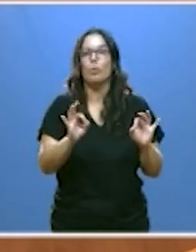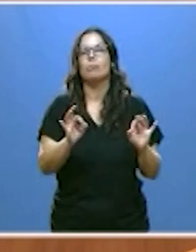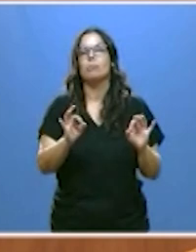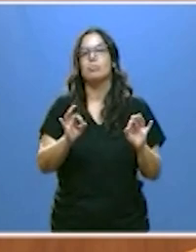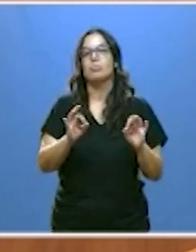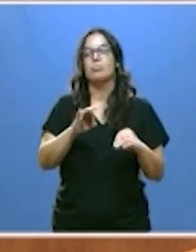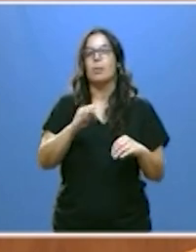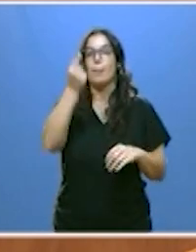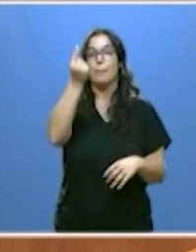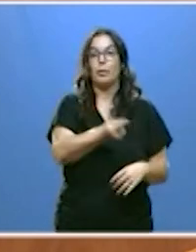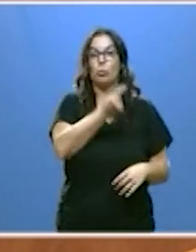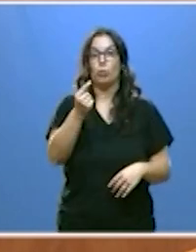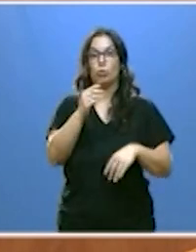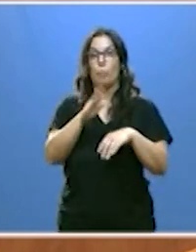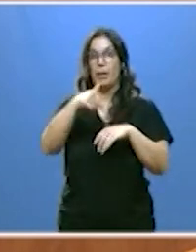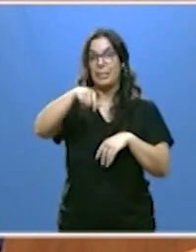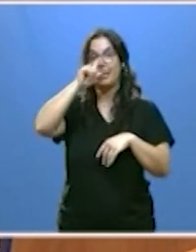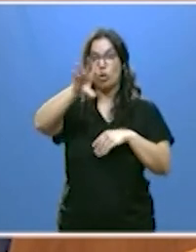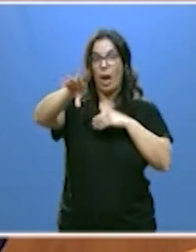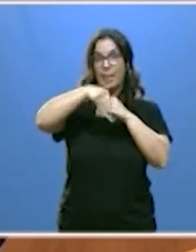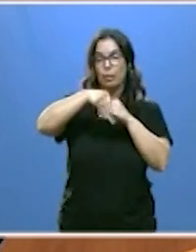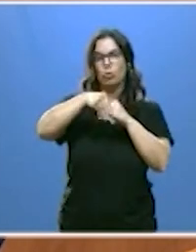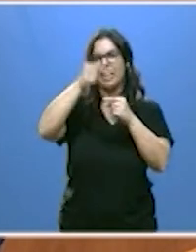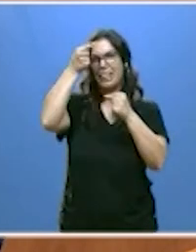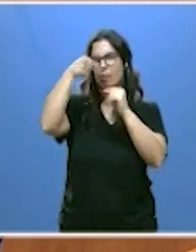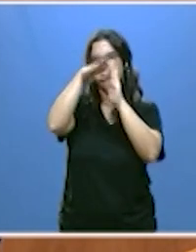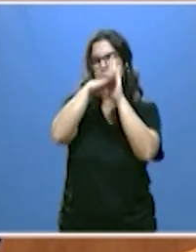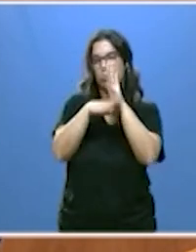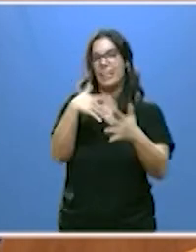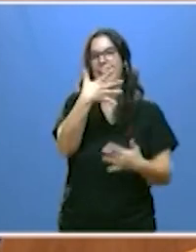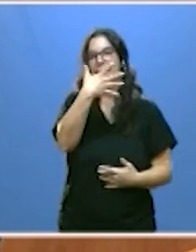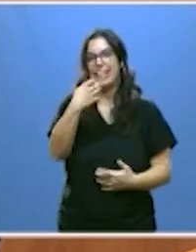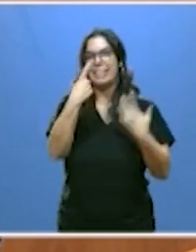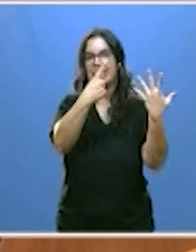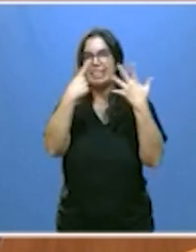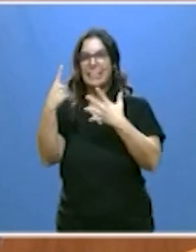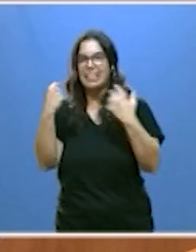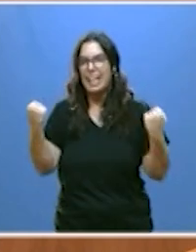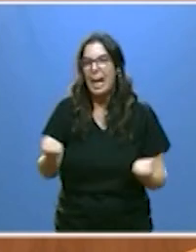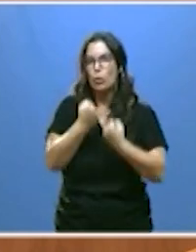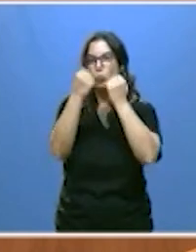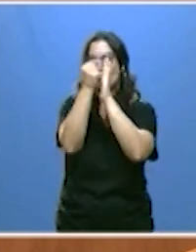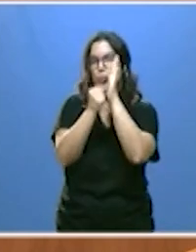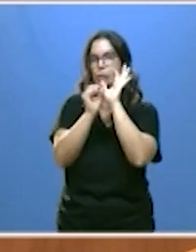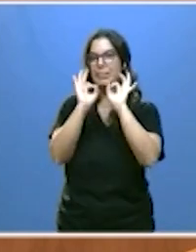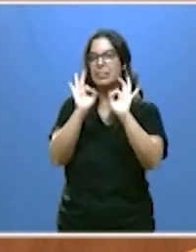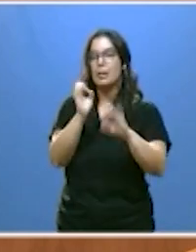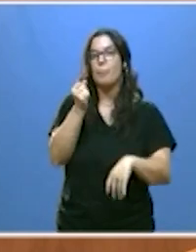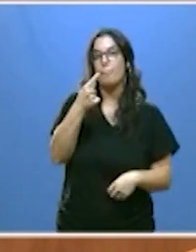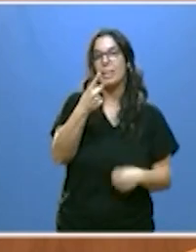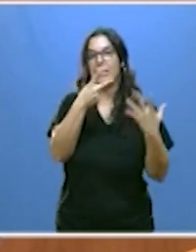anexo de los presupuestos para el 2023 detalla 566 actuaciones específicas con 1